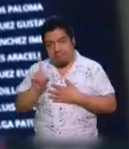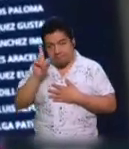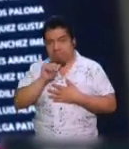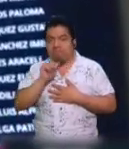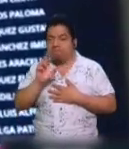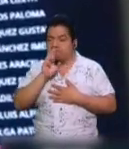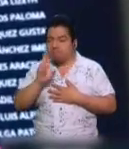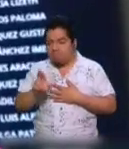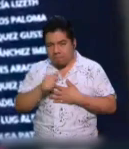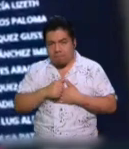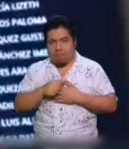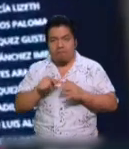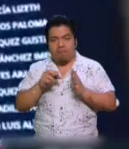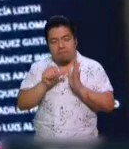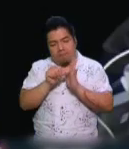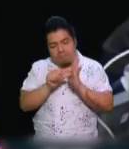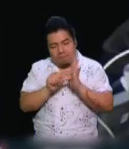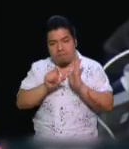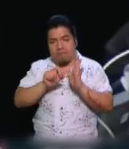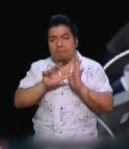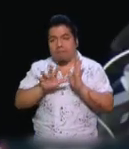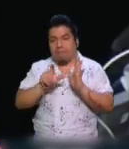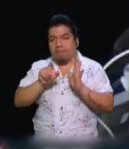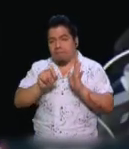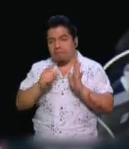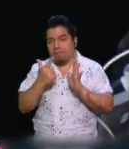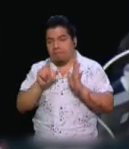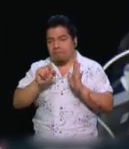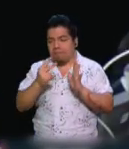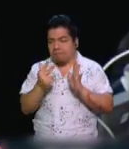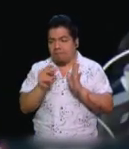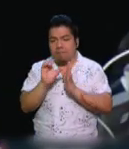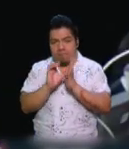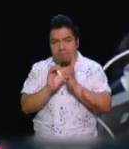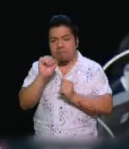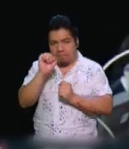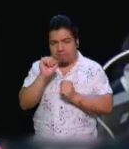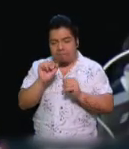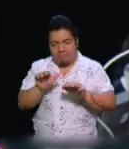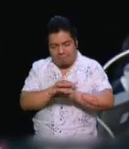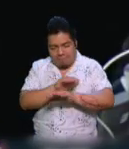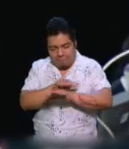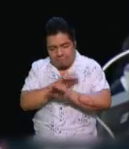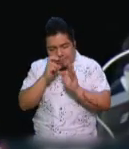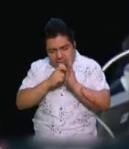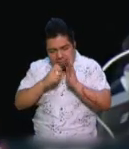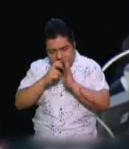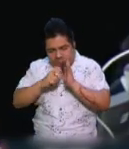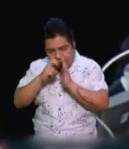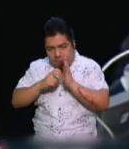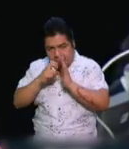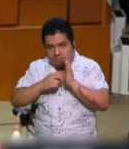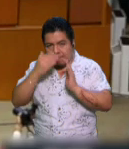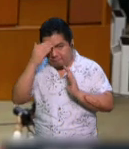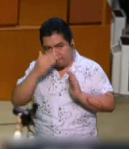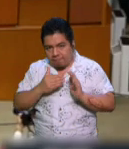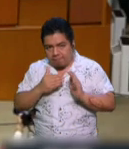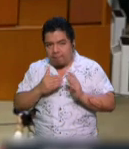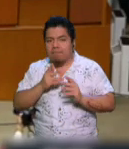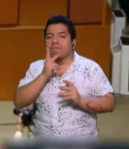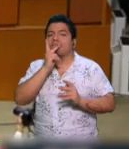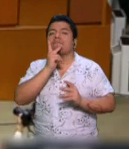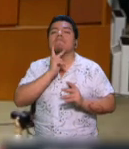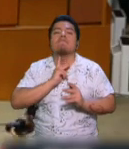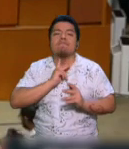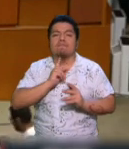abstención, los cambios a los artículos 25, 27 y 28 de la Constitución Política para modificar la naturaleza jurídica de Petróleos